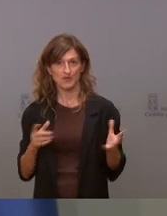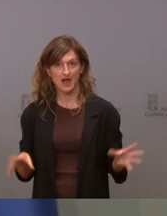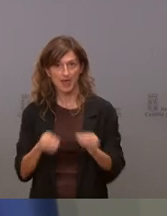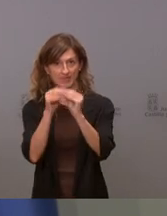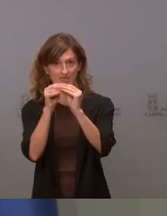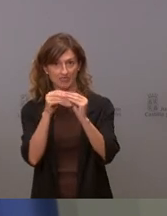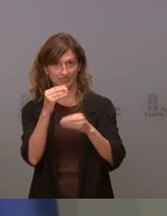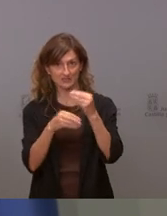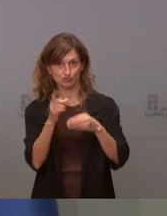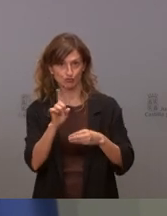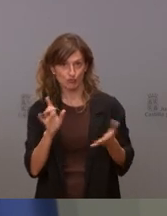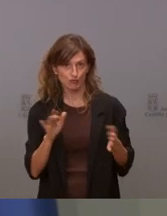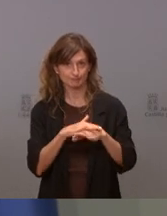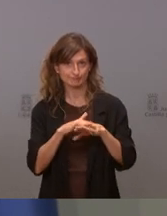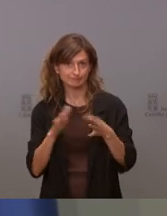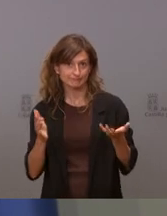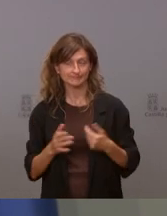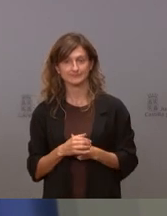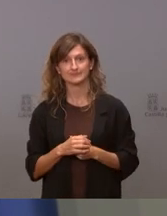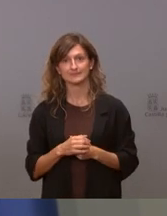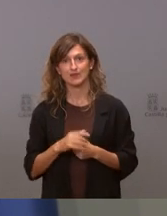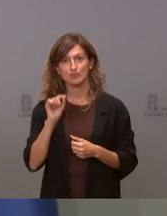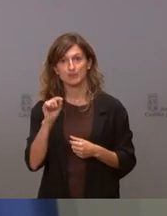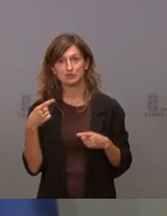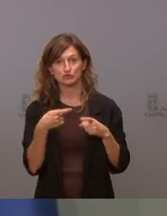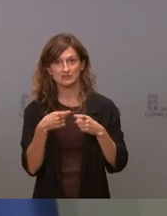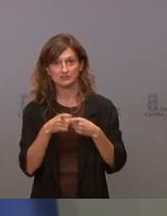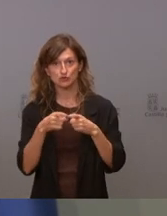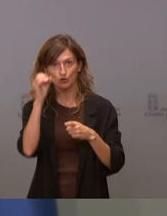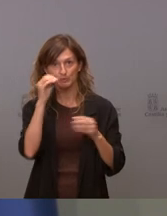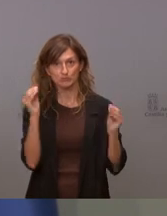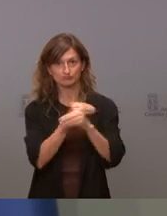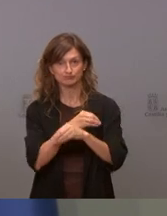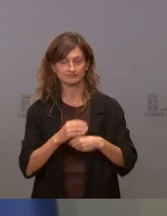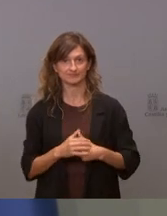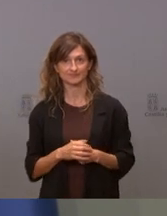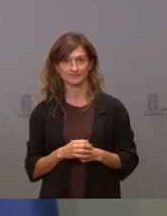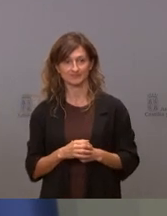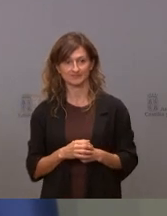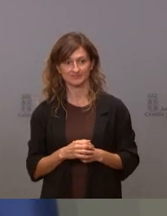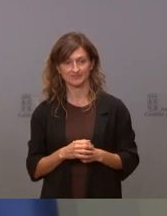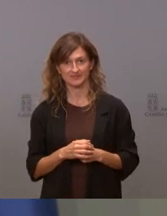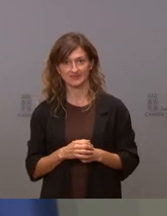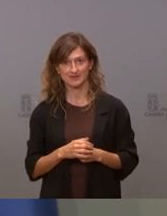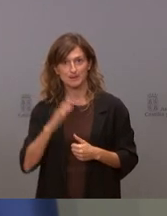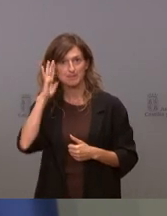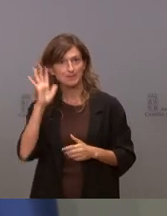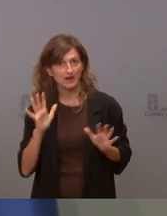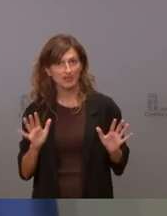unísono, y ha sido un momento de tensión y discrepancia. Me parece, me parece,